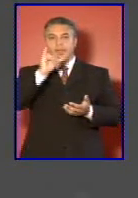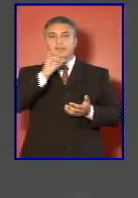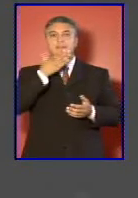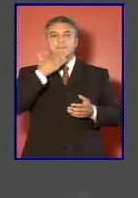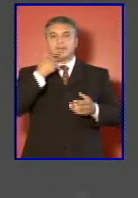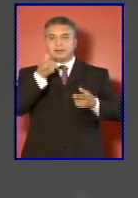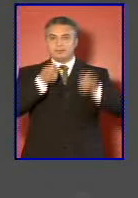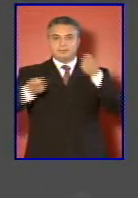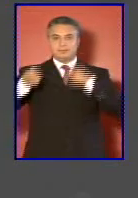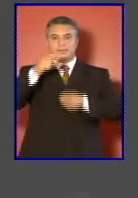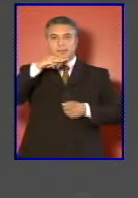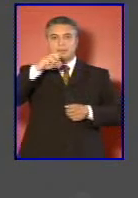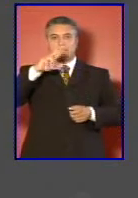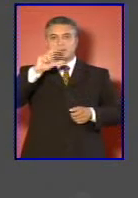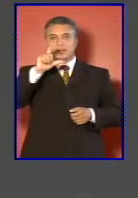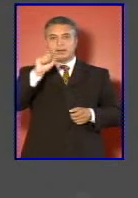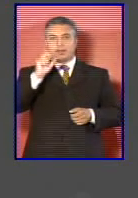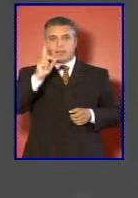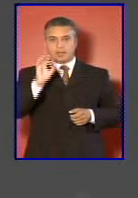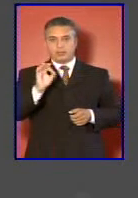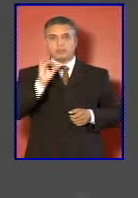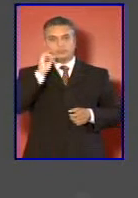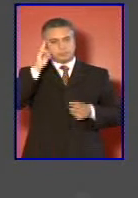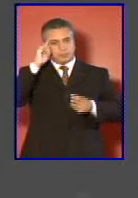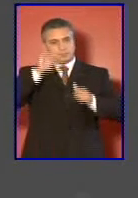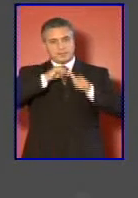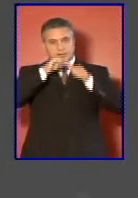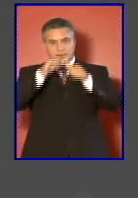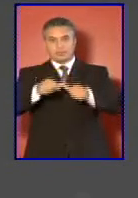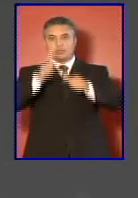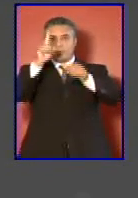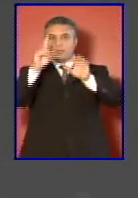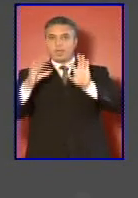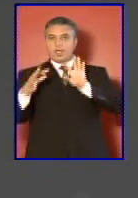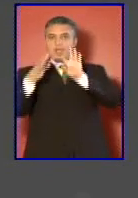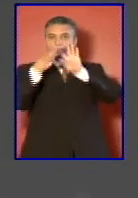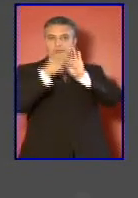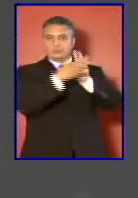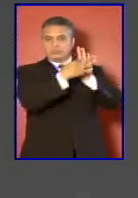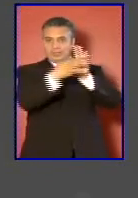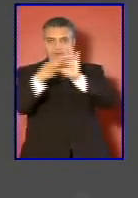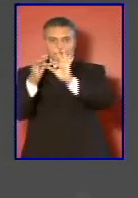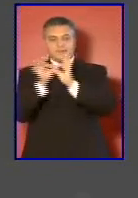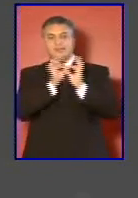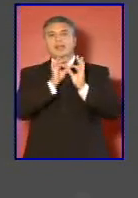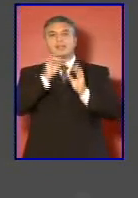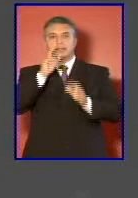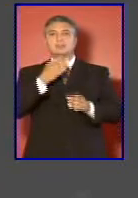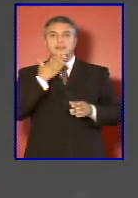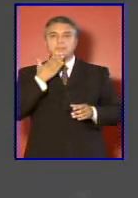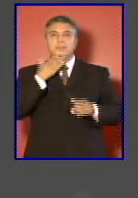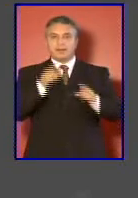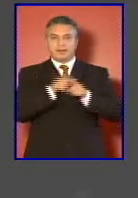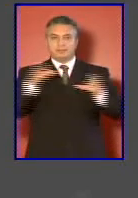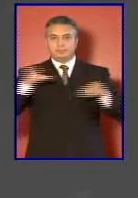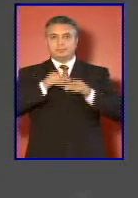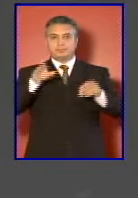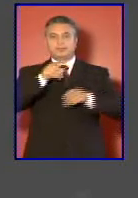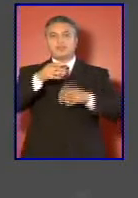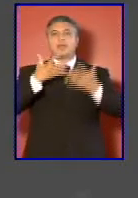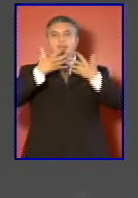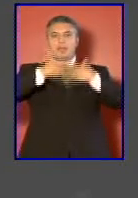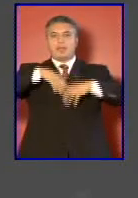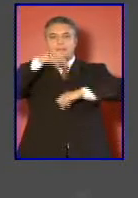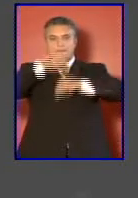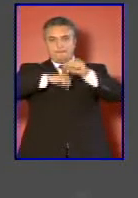mercado manteniendo una asociatividad y usando las capacidades sociosas de la empresa